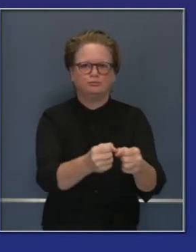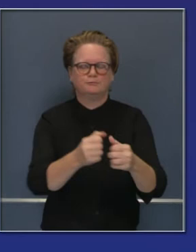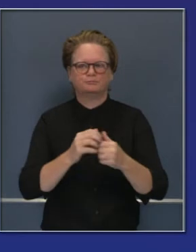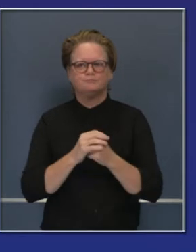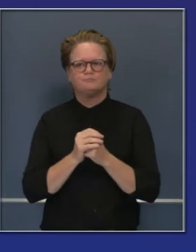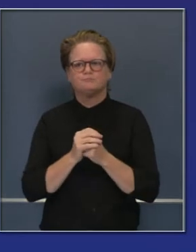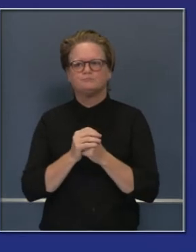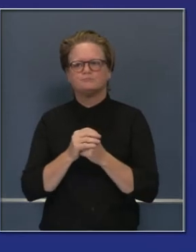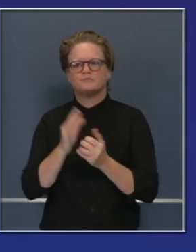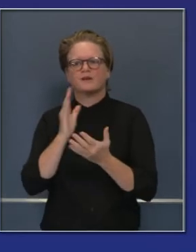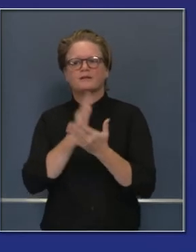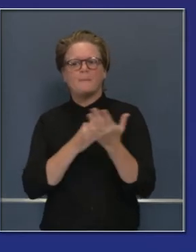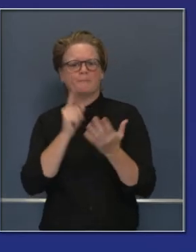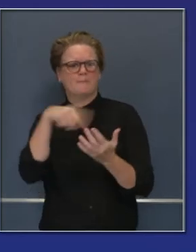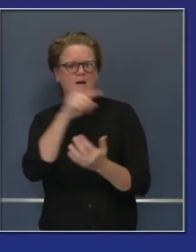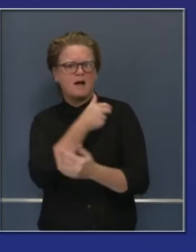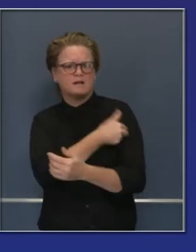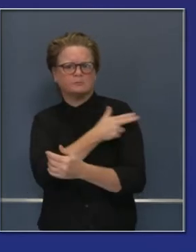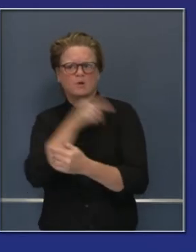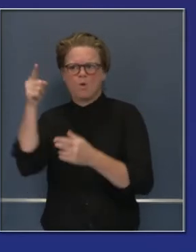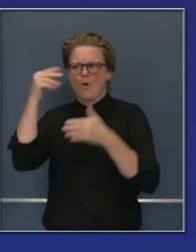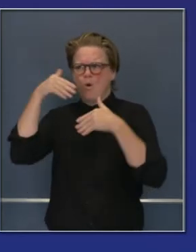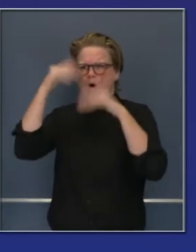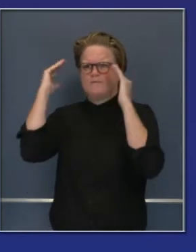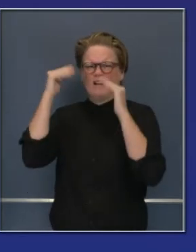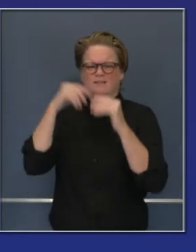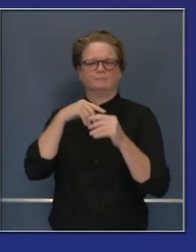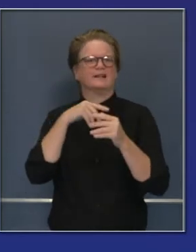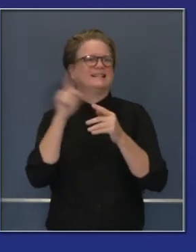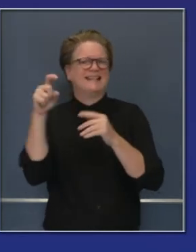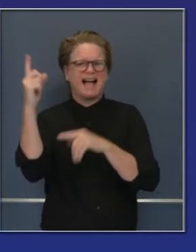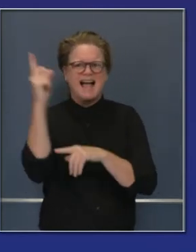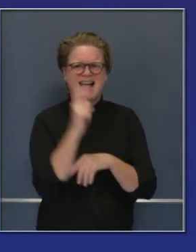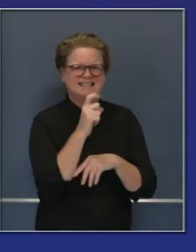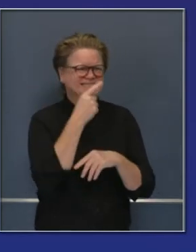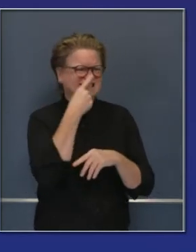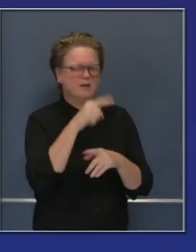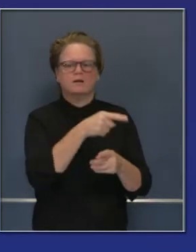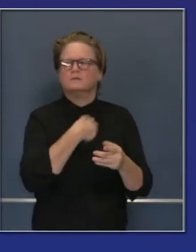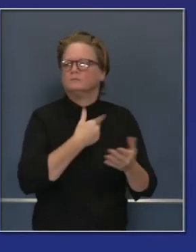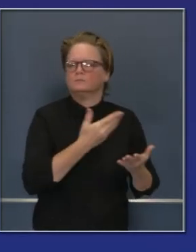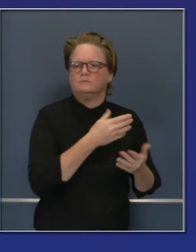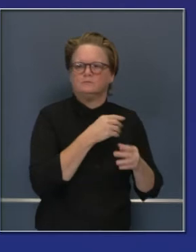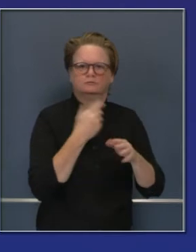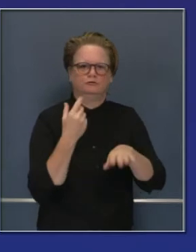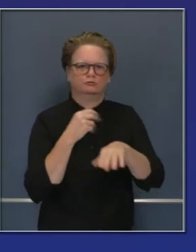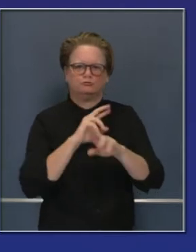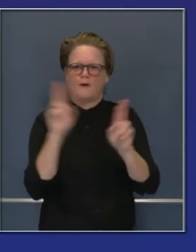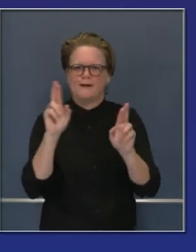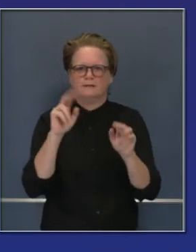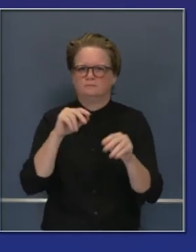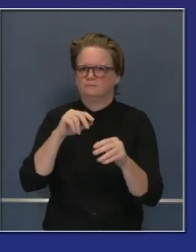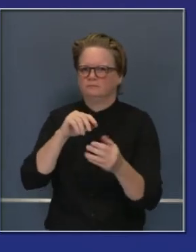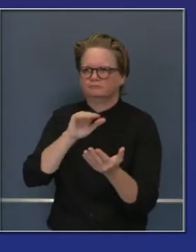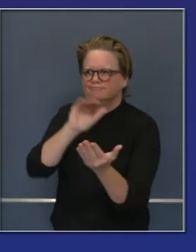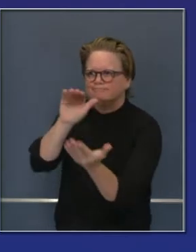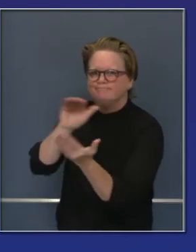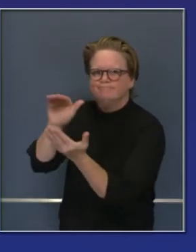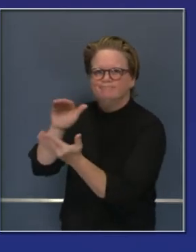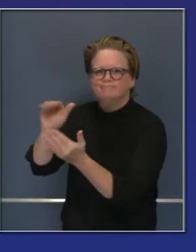camas, equipo de protección personal. Por si sucede algo que nos trate de abrumar.